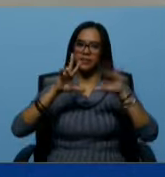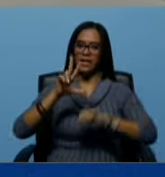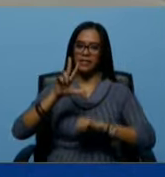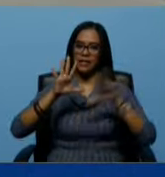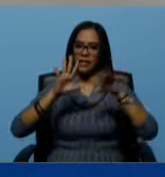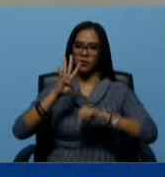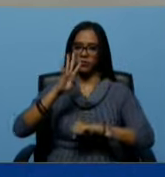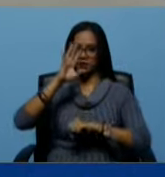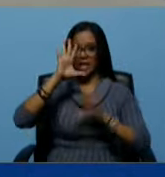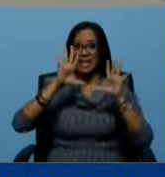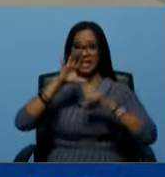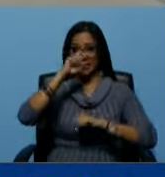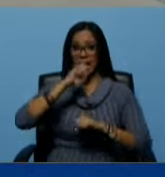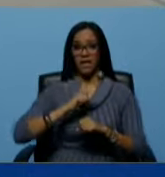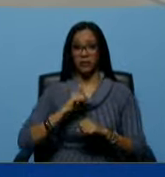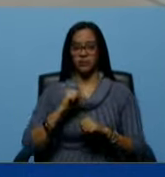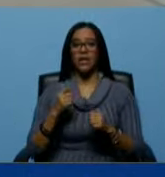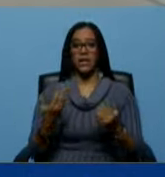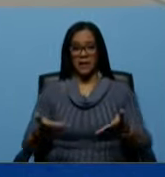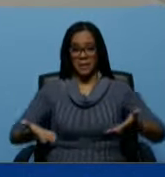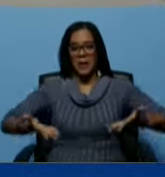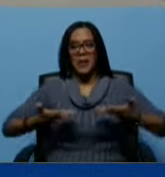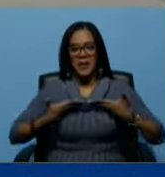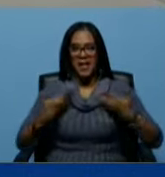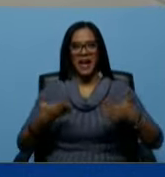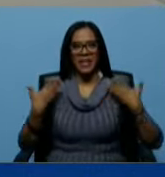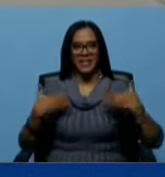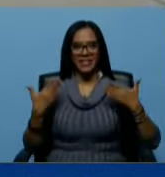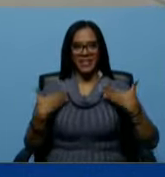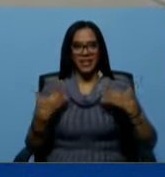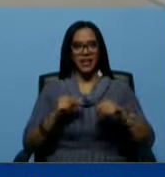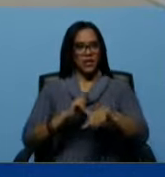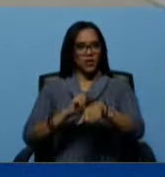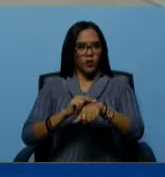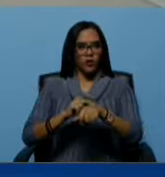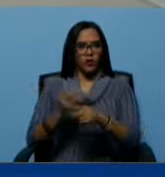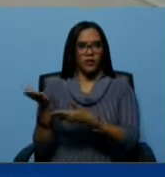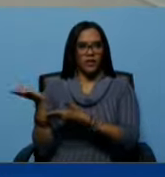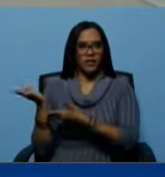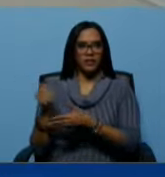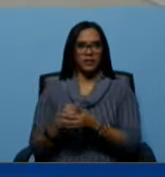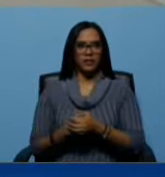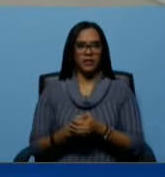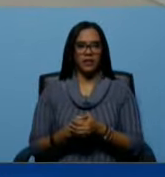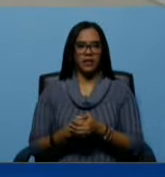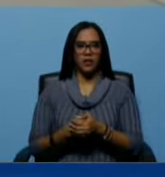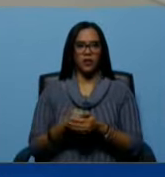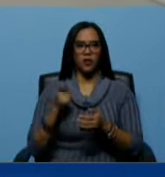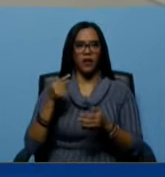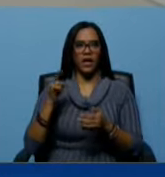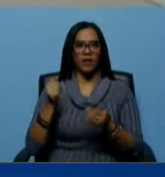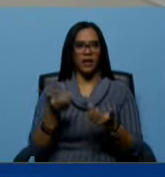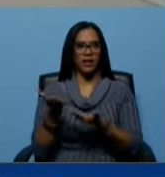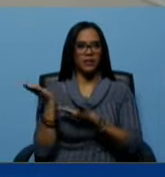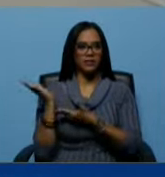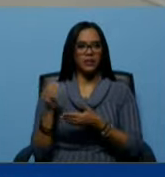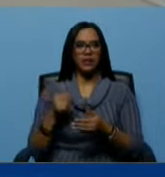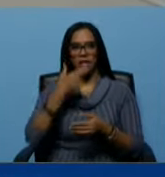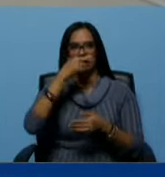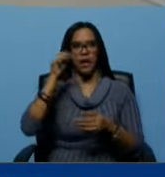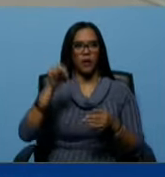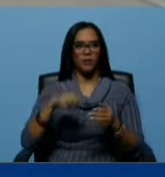Y me da una gran alegría, doctora Moncada, doctora Magali, doctora Gabriela, doctor Nahum,